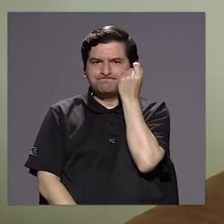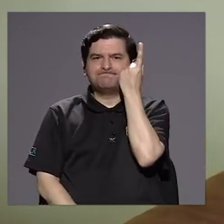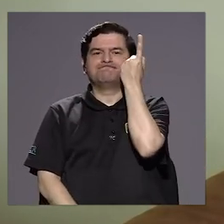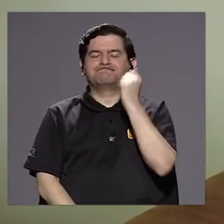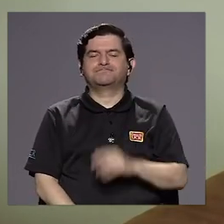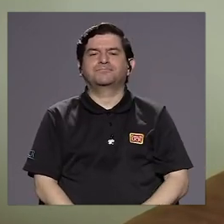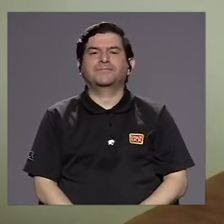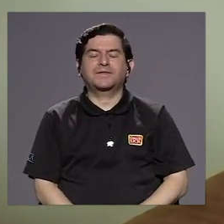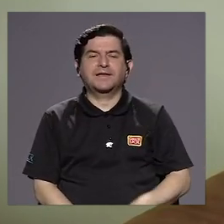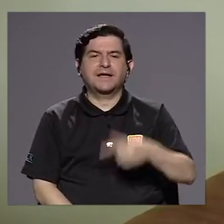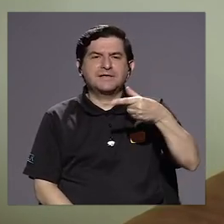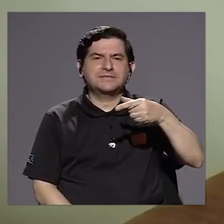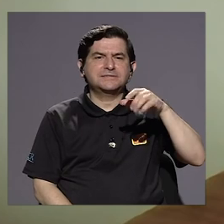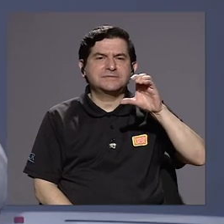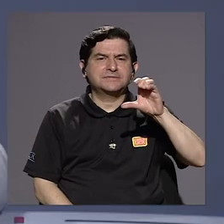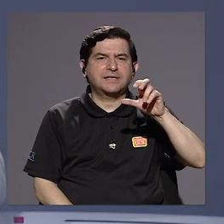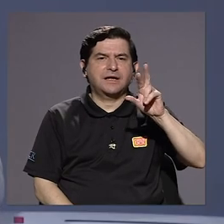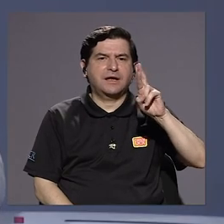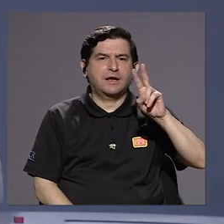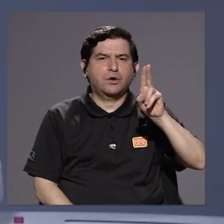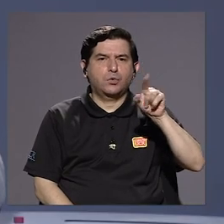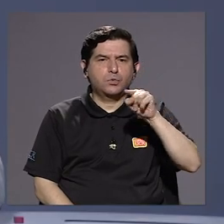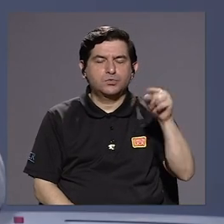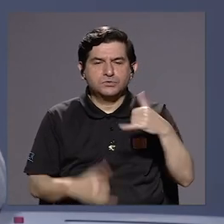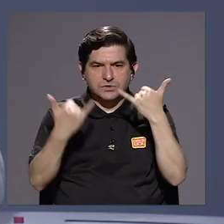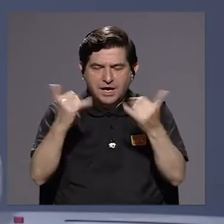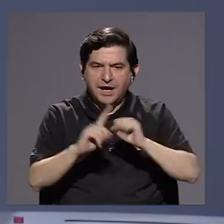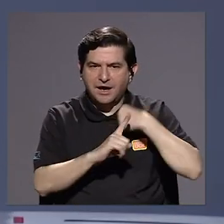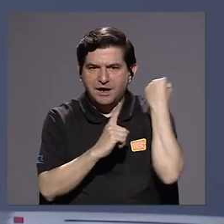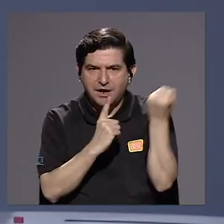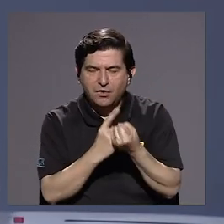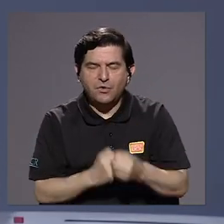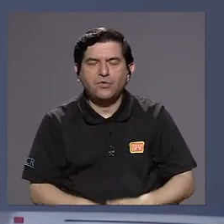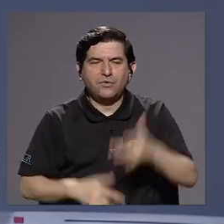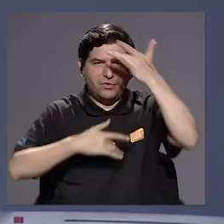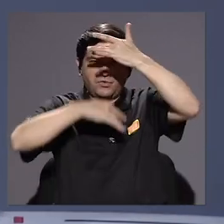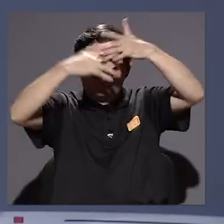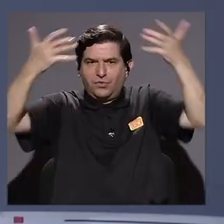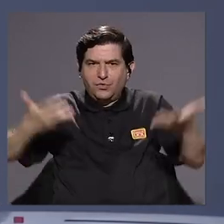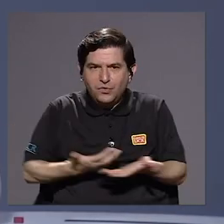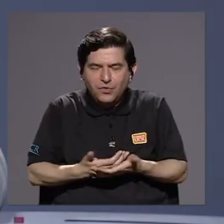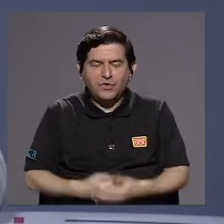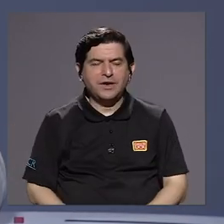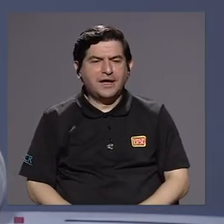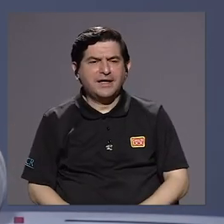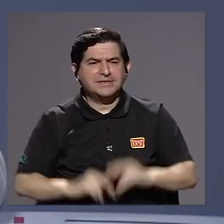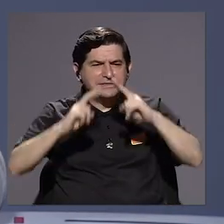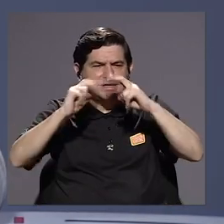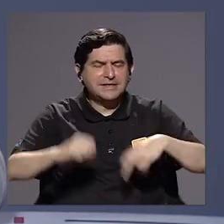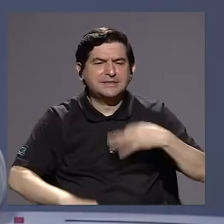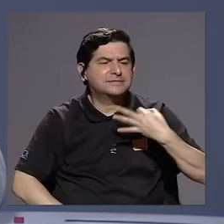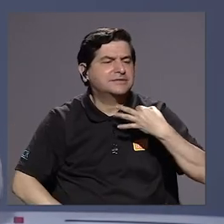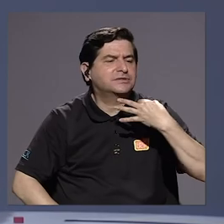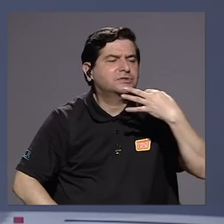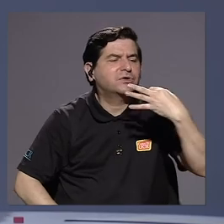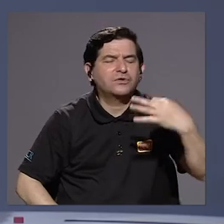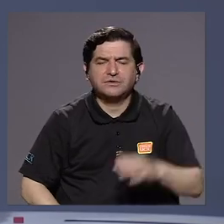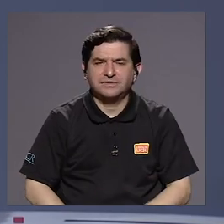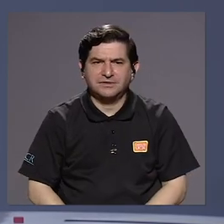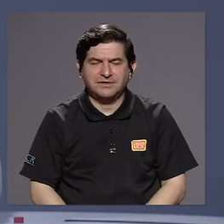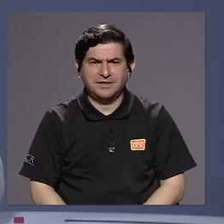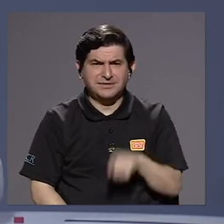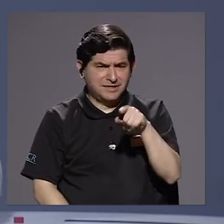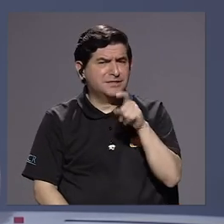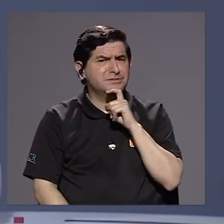Doña Gisela, una de las cosas más importantes que se está viviendo ahora a tono de pandemia es como leer el día a día. ¿Qué tanto